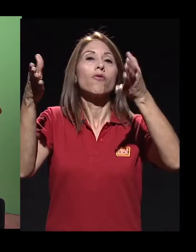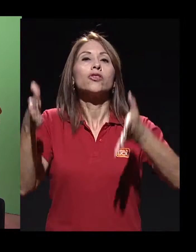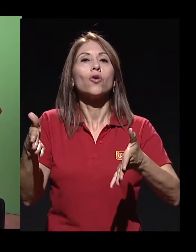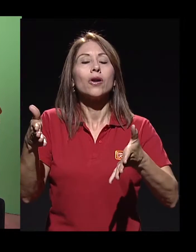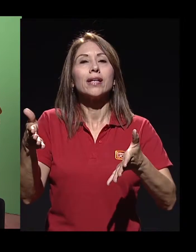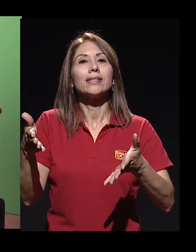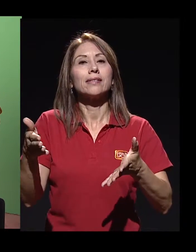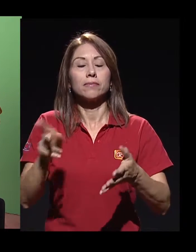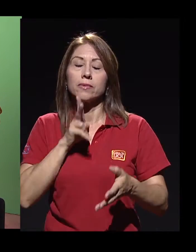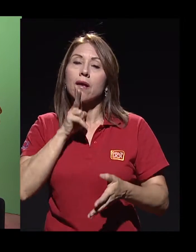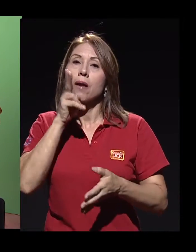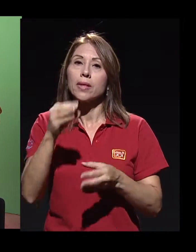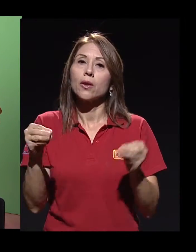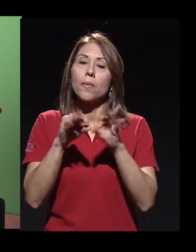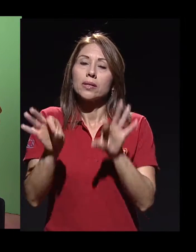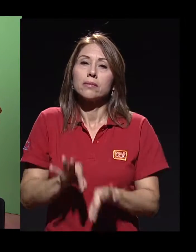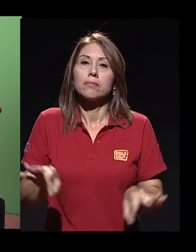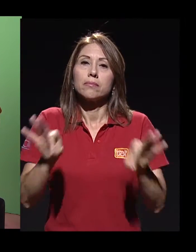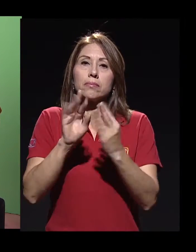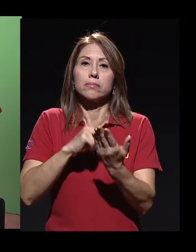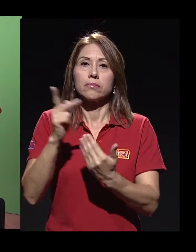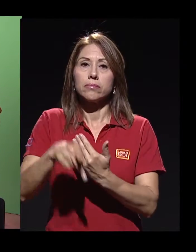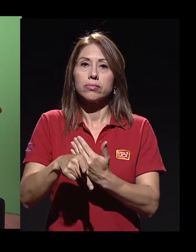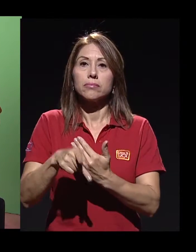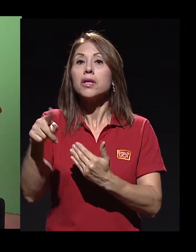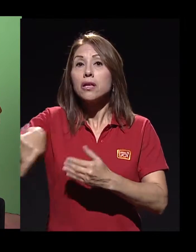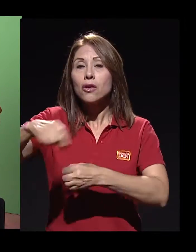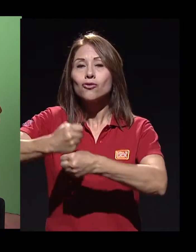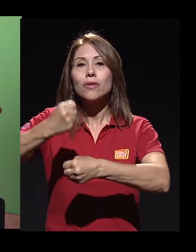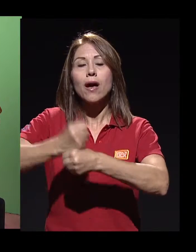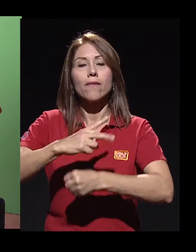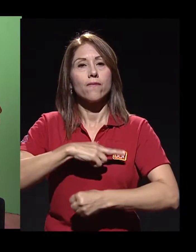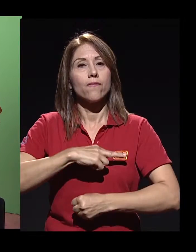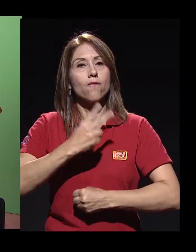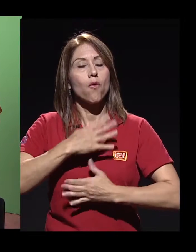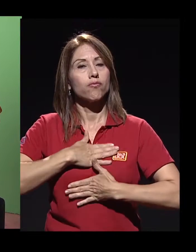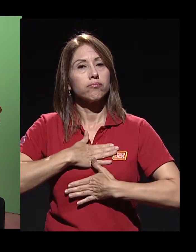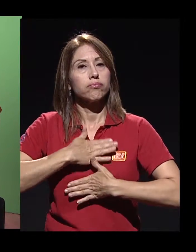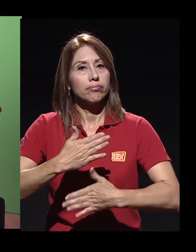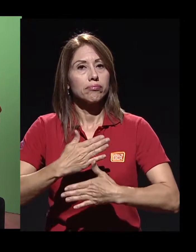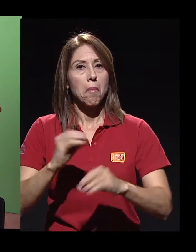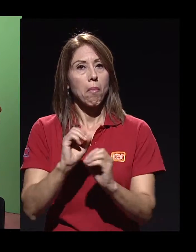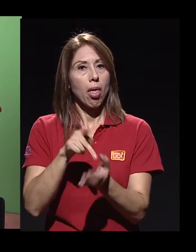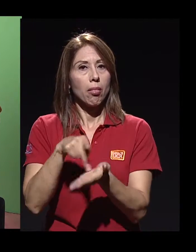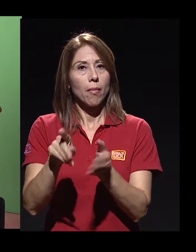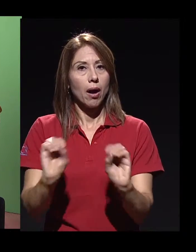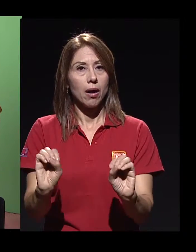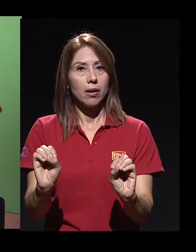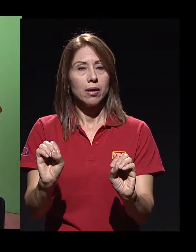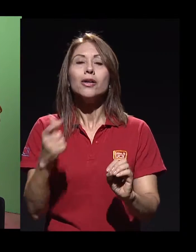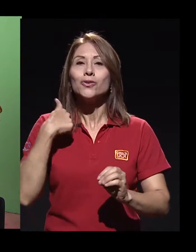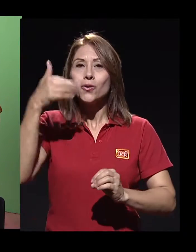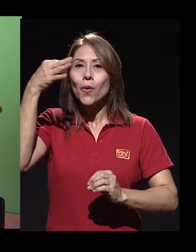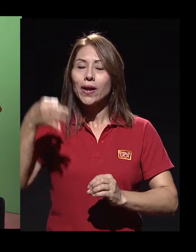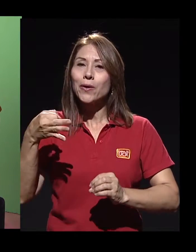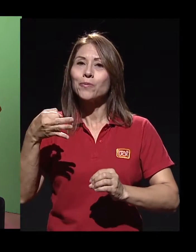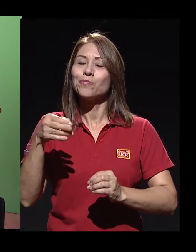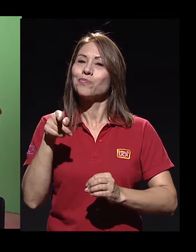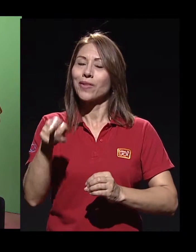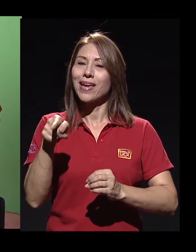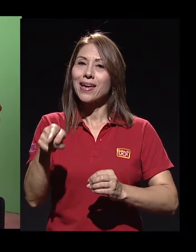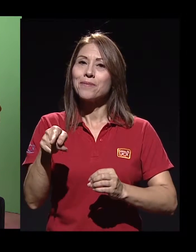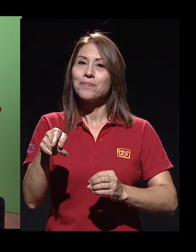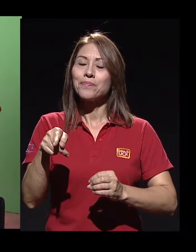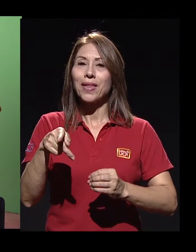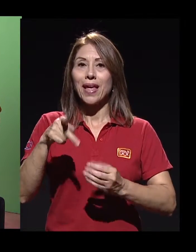aportan el grueso principal de lo que es el programa y de manera voluntaria. Entonces, yo creo que esa característica de solidaridad